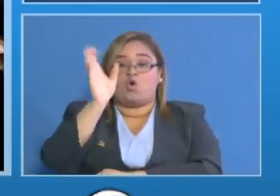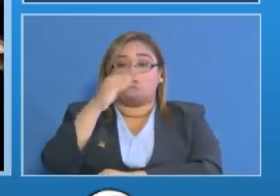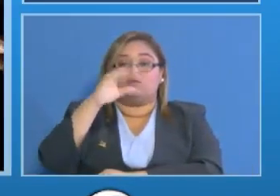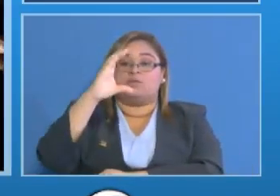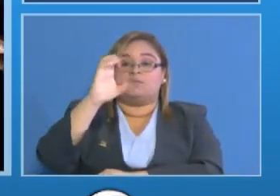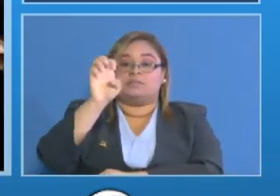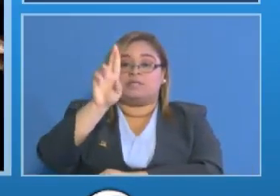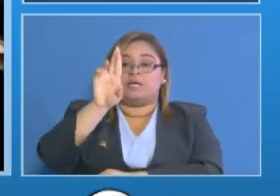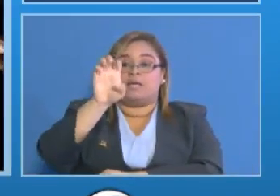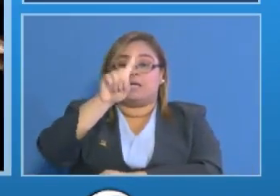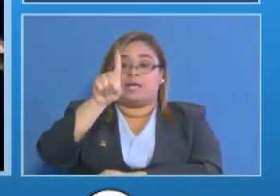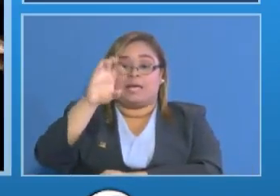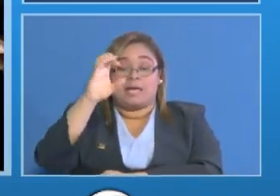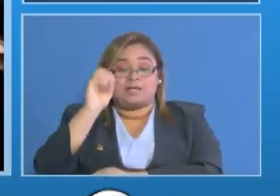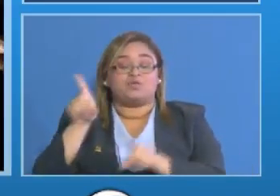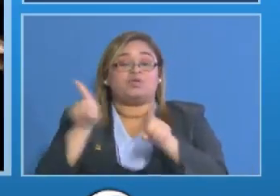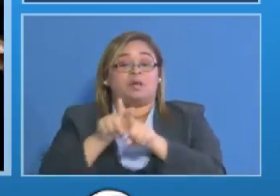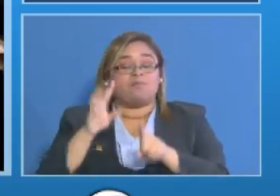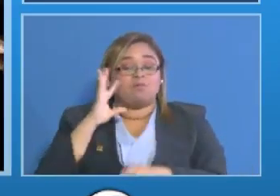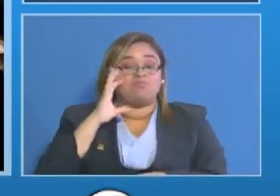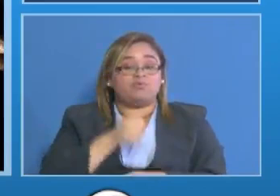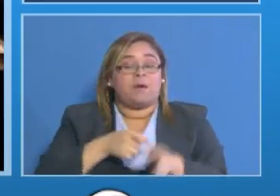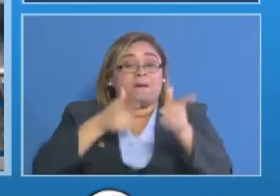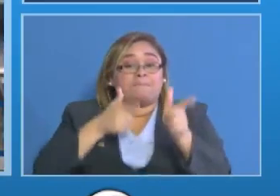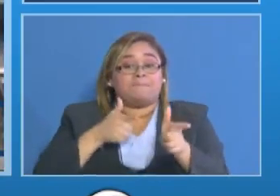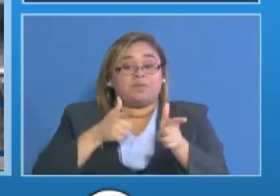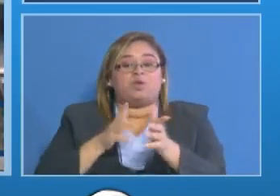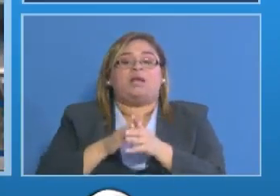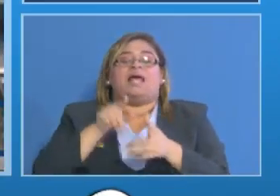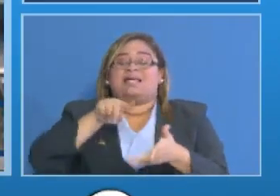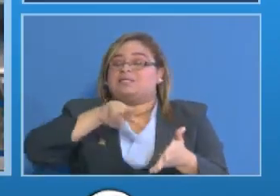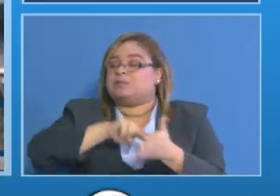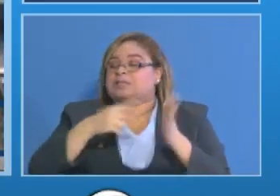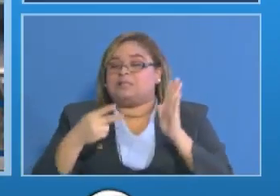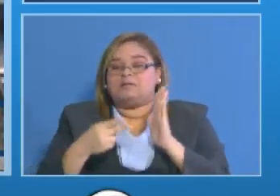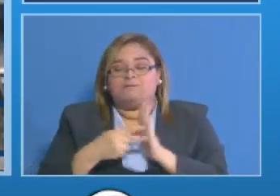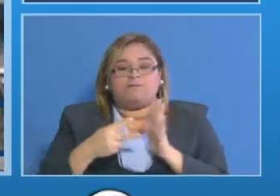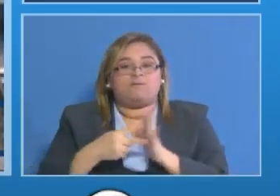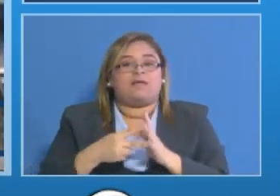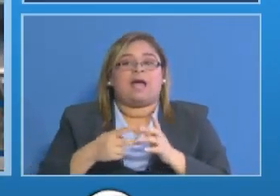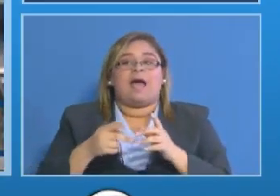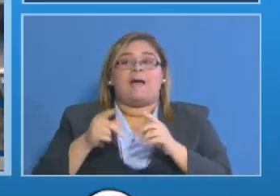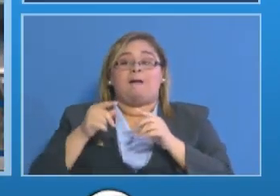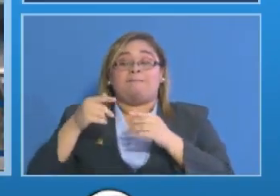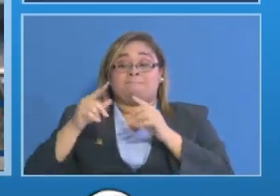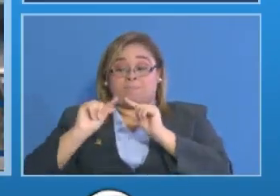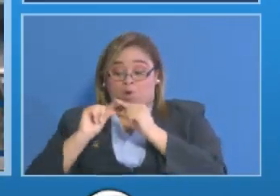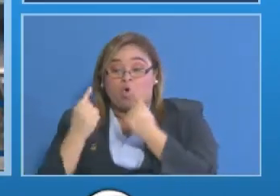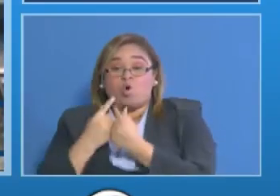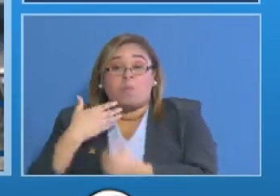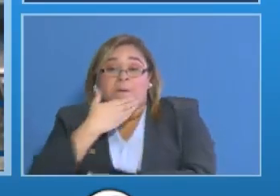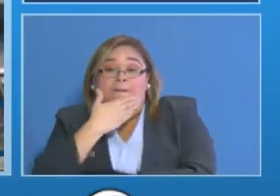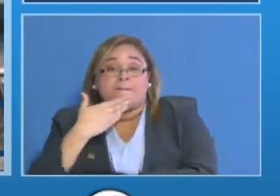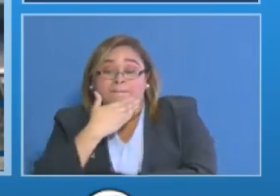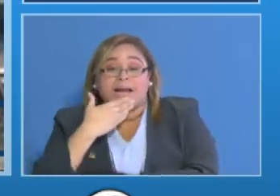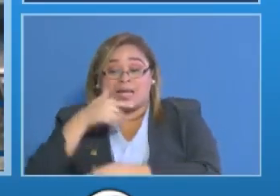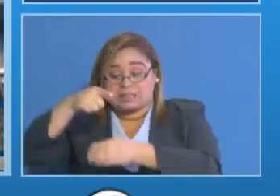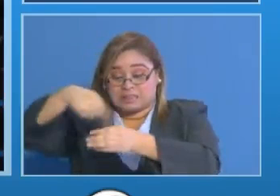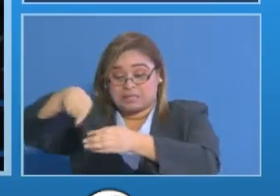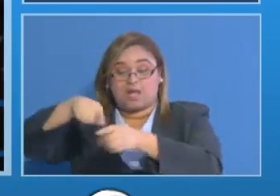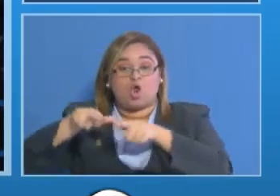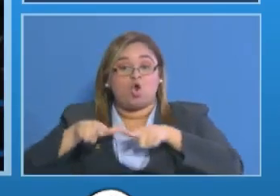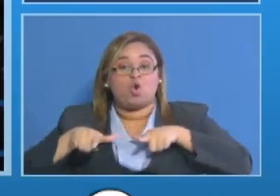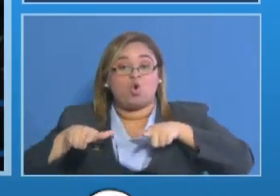calibre 9 milímetros lo que representa un duro golpe para las bandas delincuenciales que operan en el sector